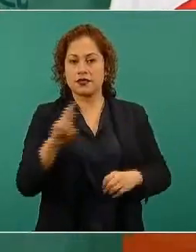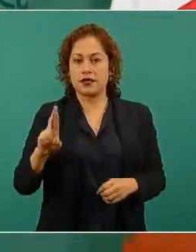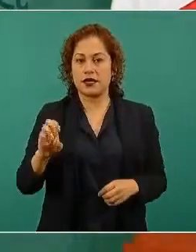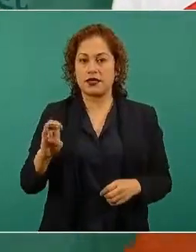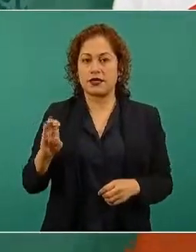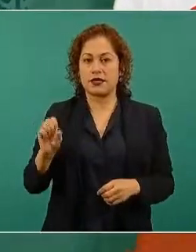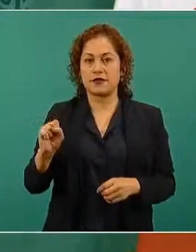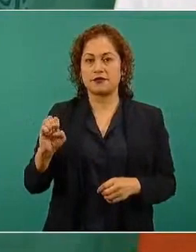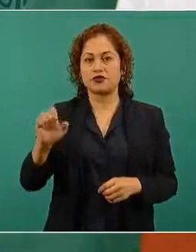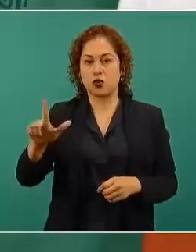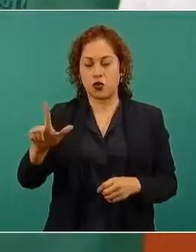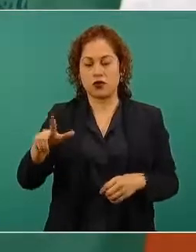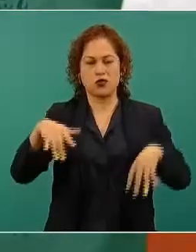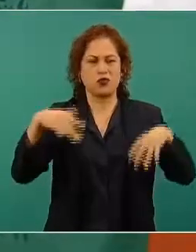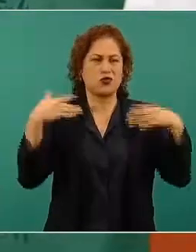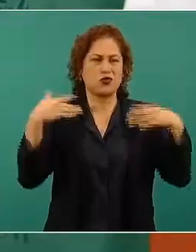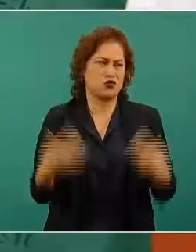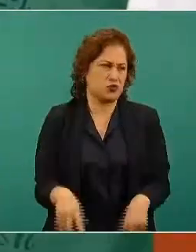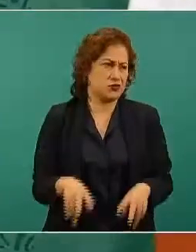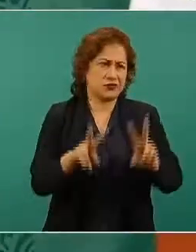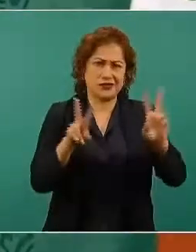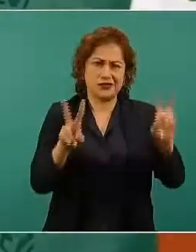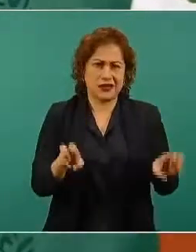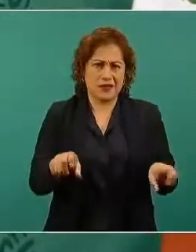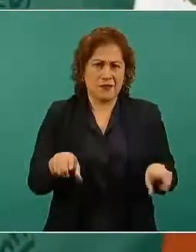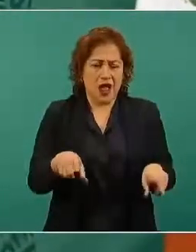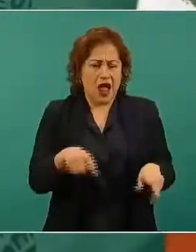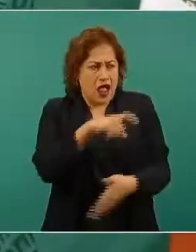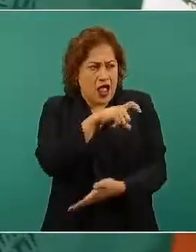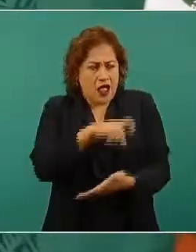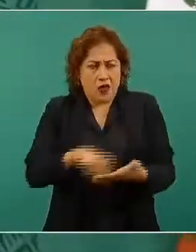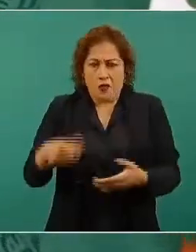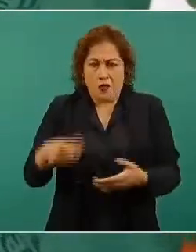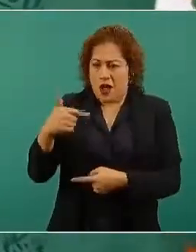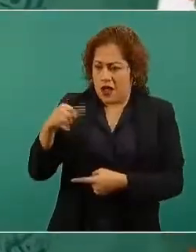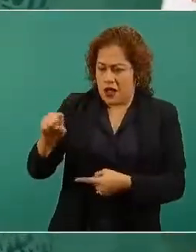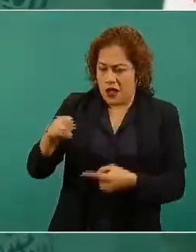la compra de gas la entrega del contrato